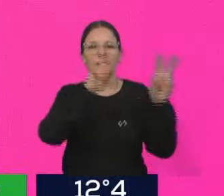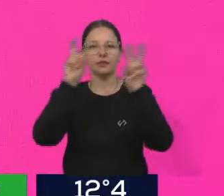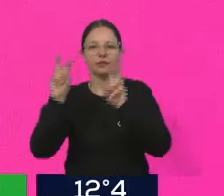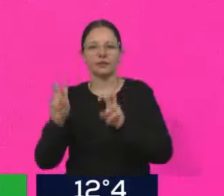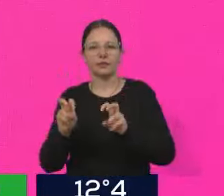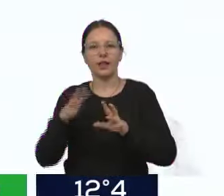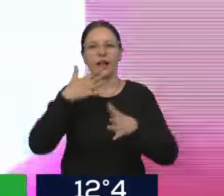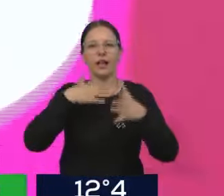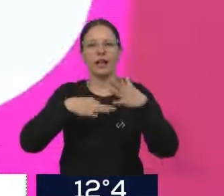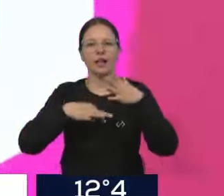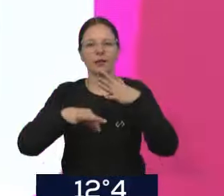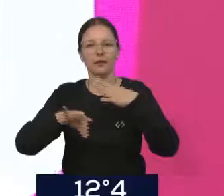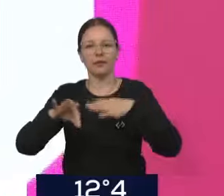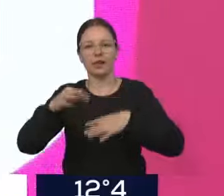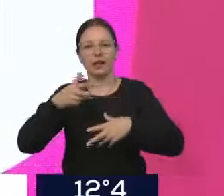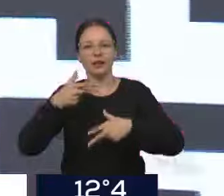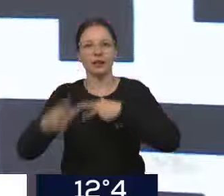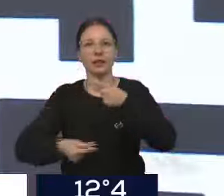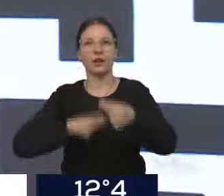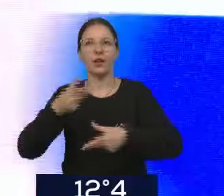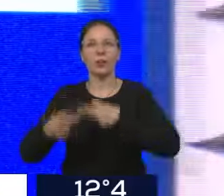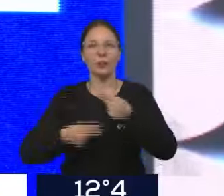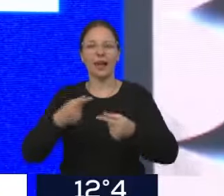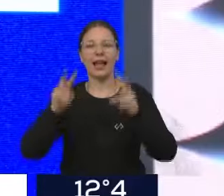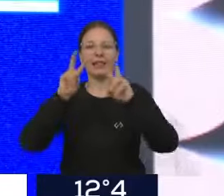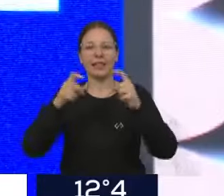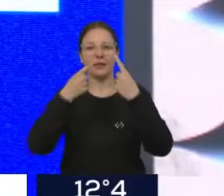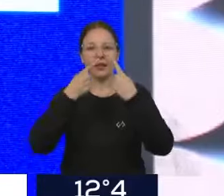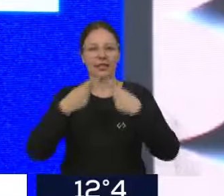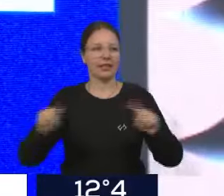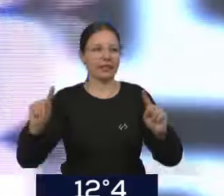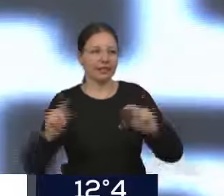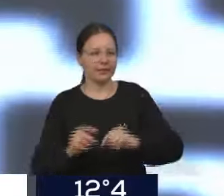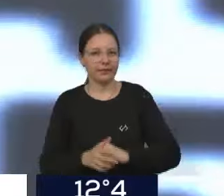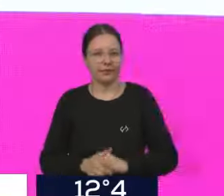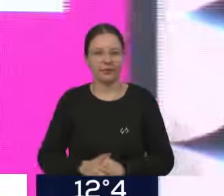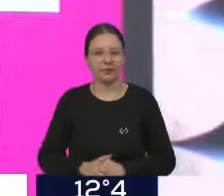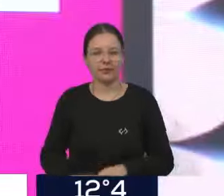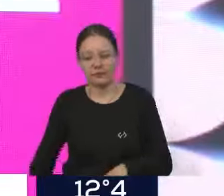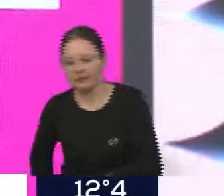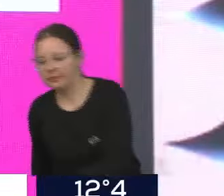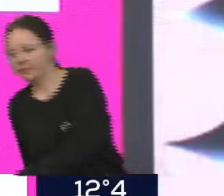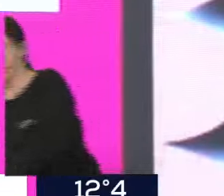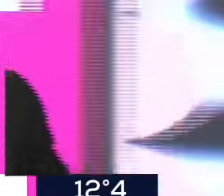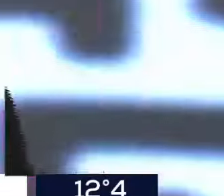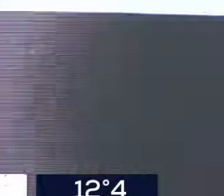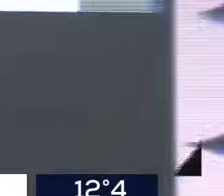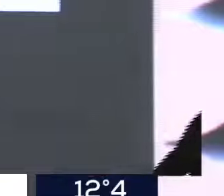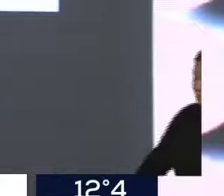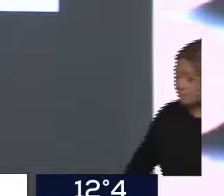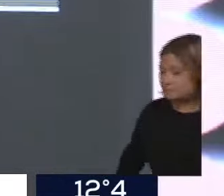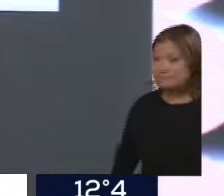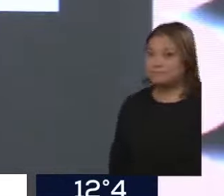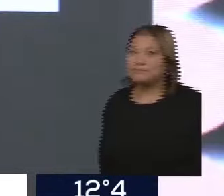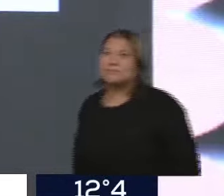hablando de compras y ahora vamos a meternos en un tema muy espinoso, que son las formas en que los otros, los consumidores, podemos